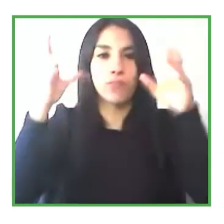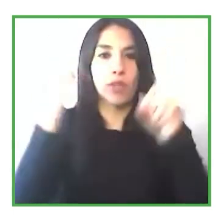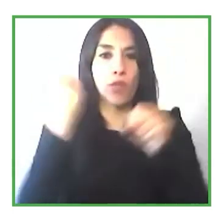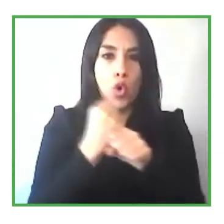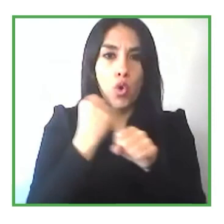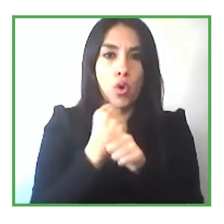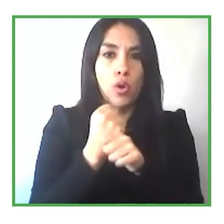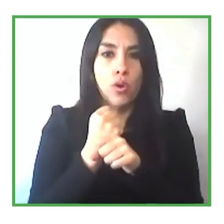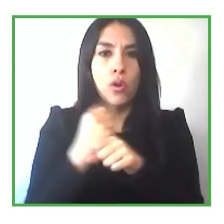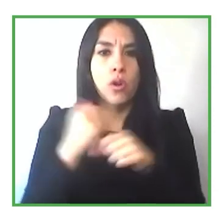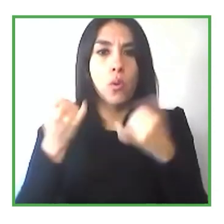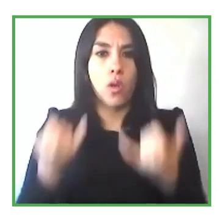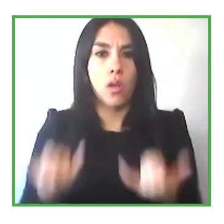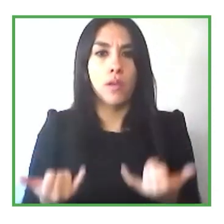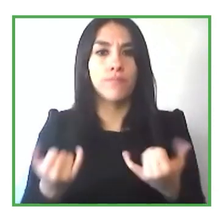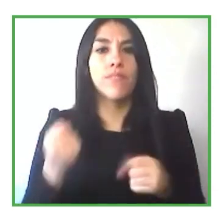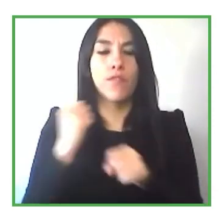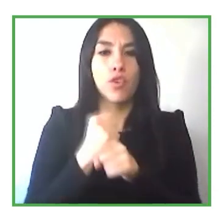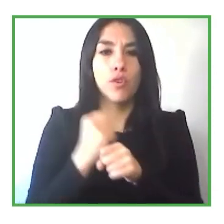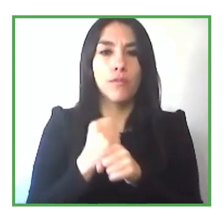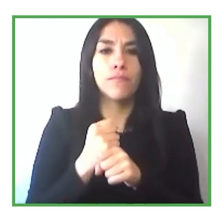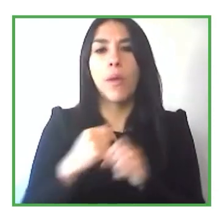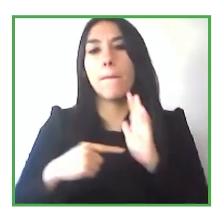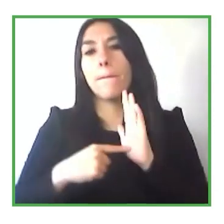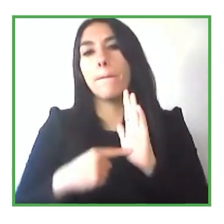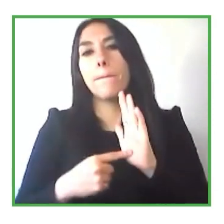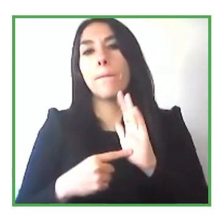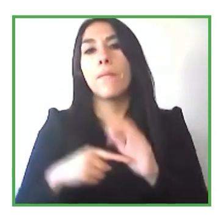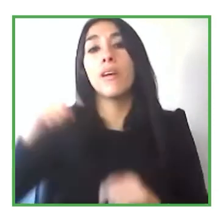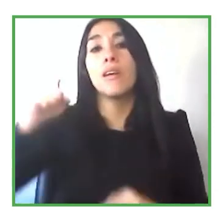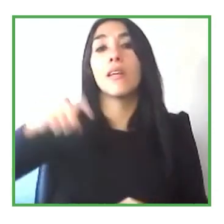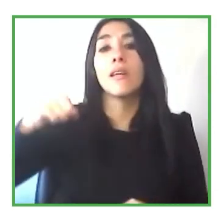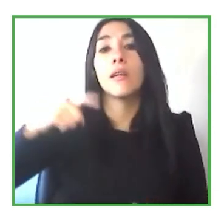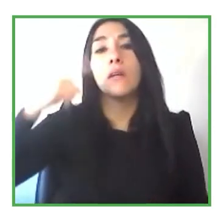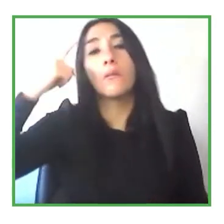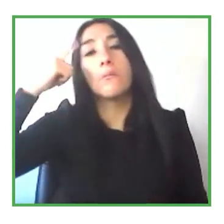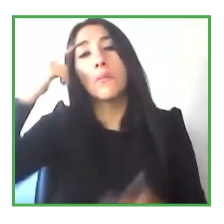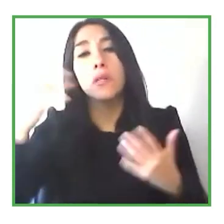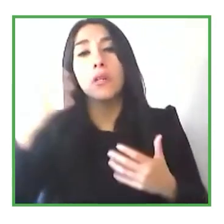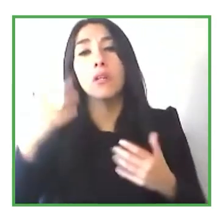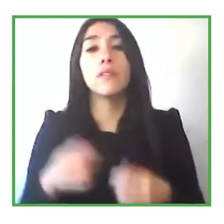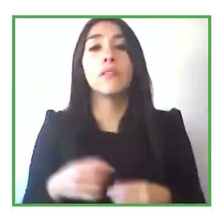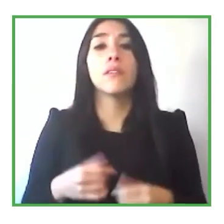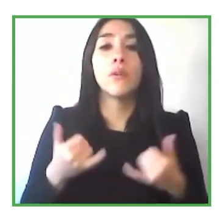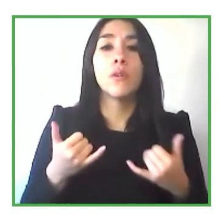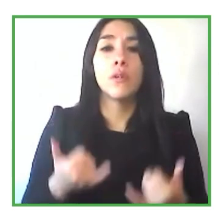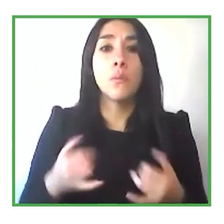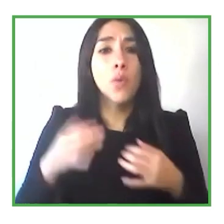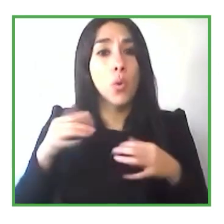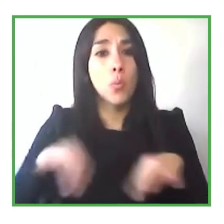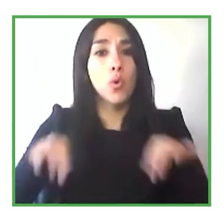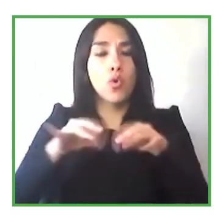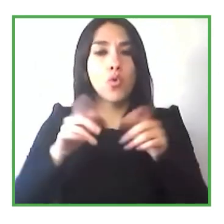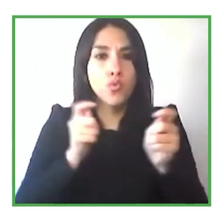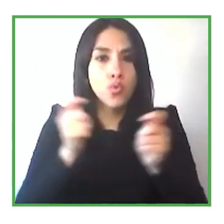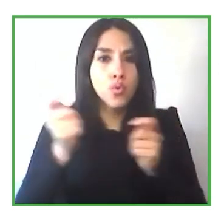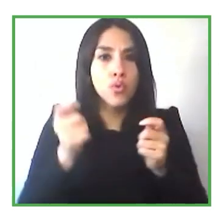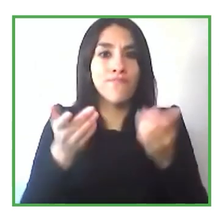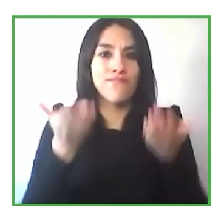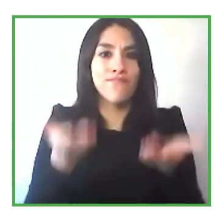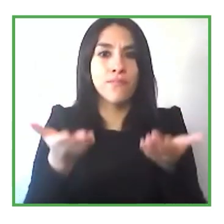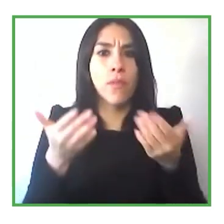en ¿cómo es esto relevante para los negocios y cómo podemos incluir la perspectiva de las personas con